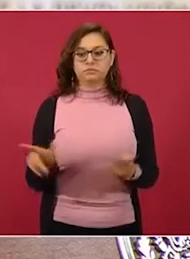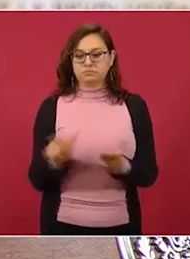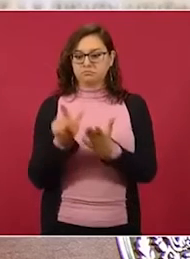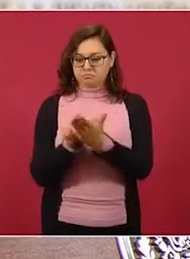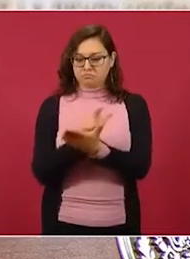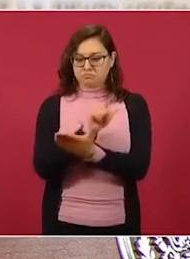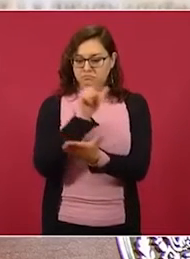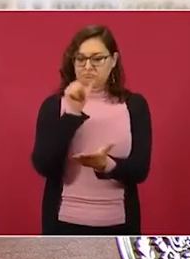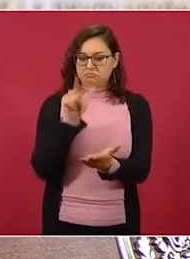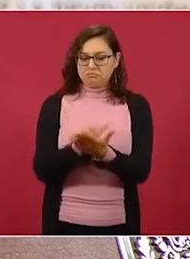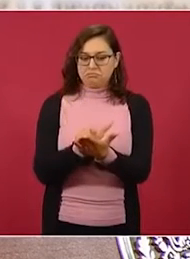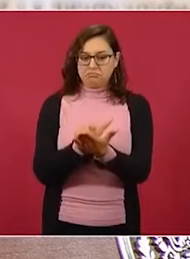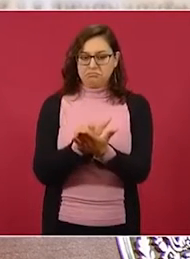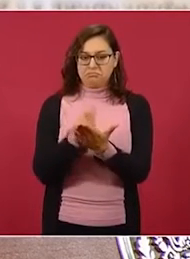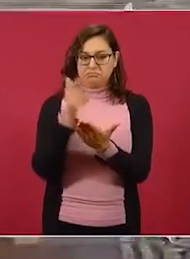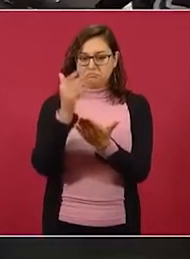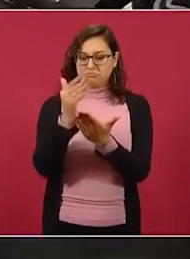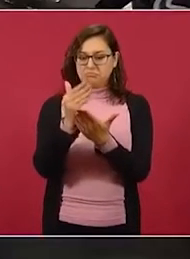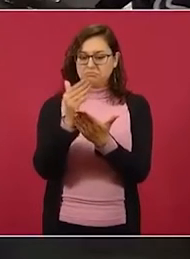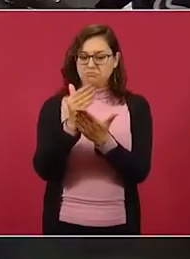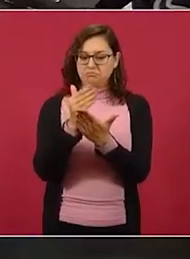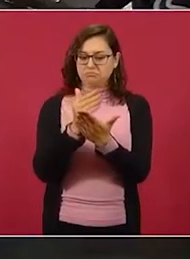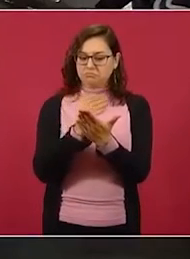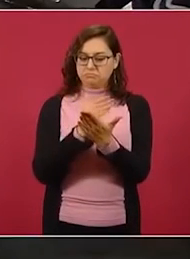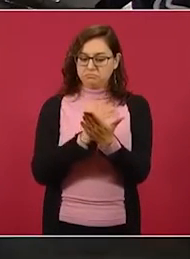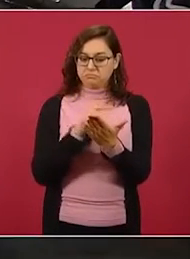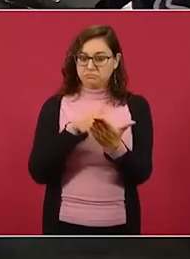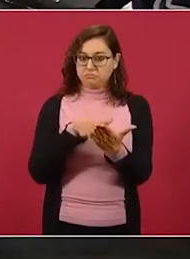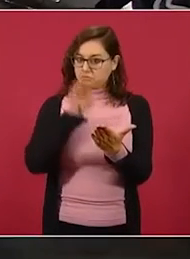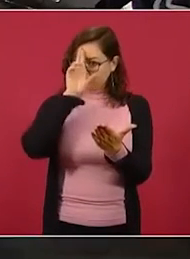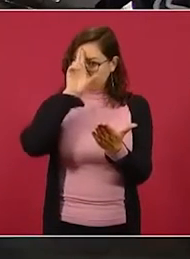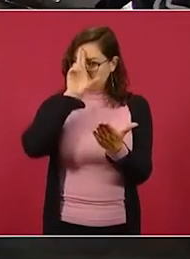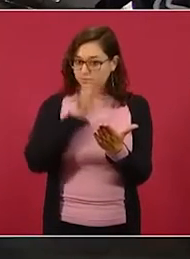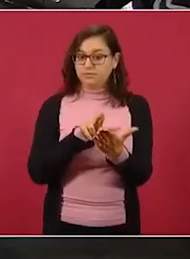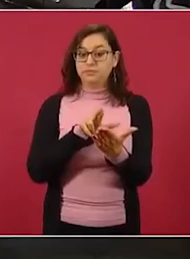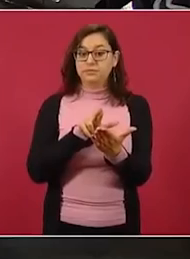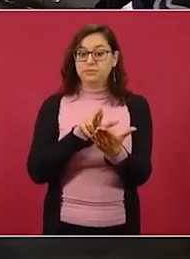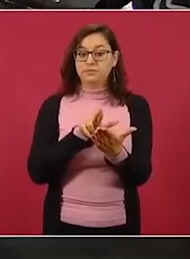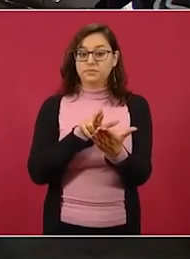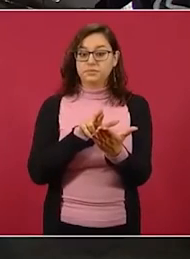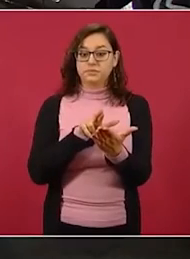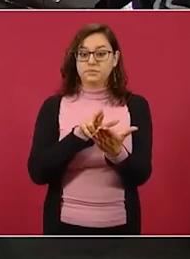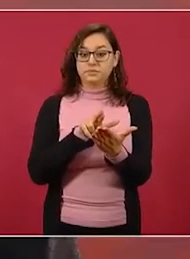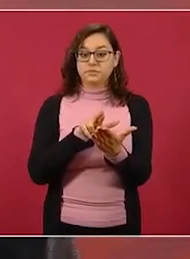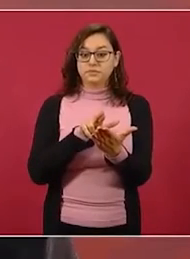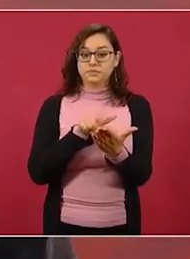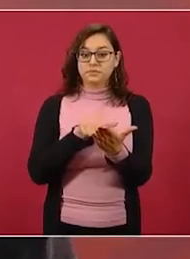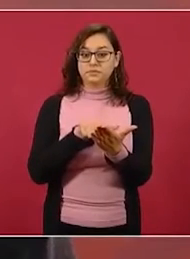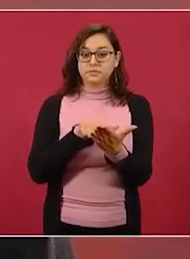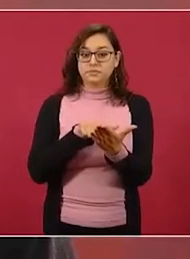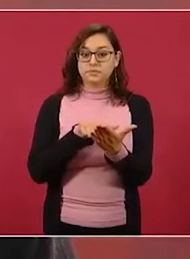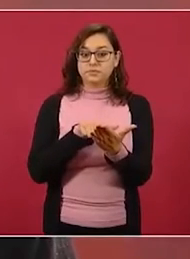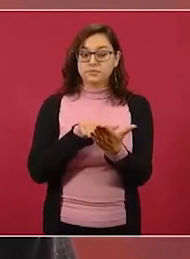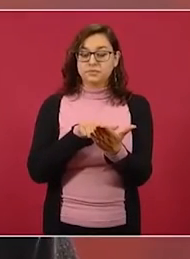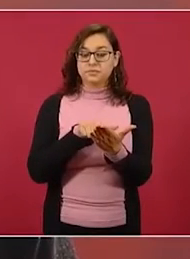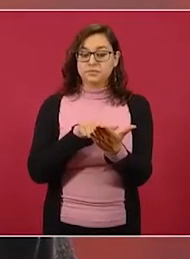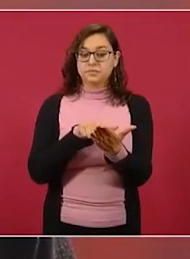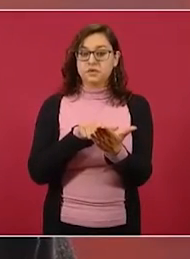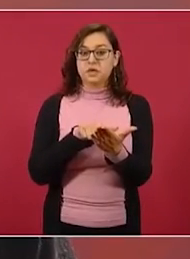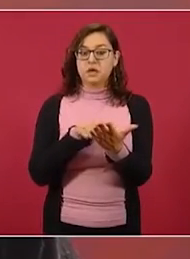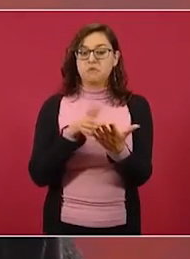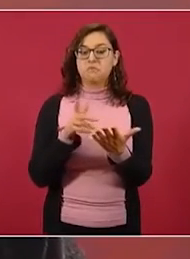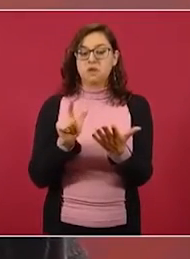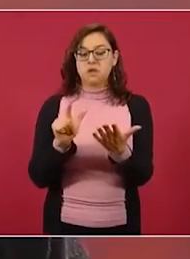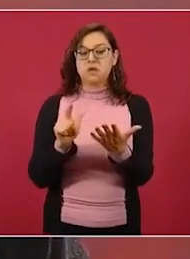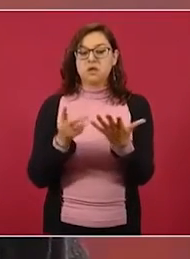se respetaban en la